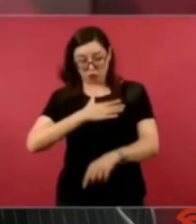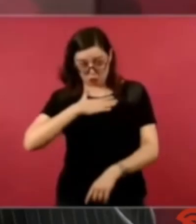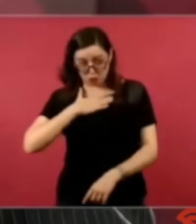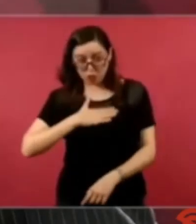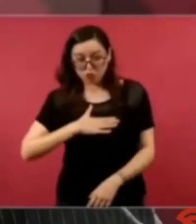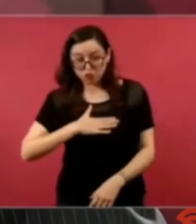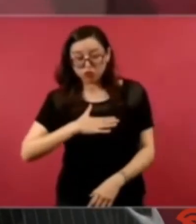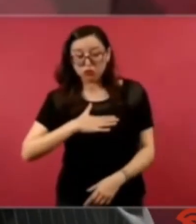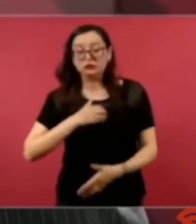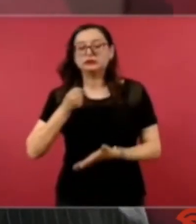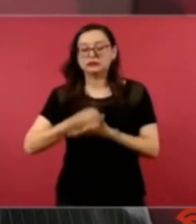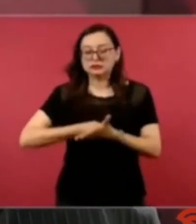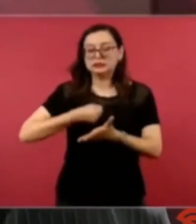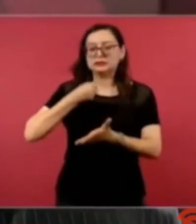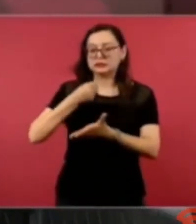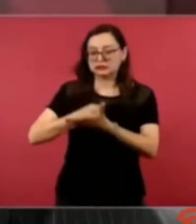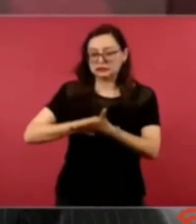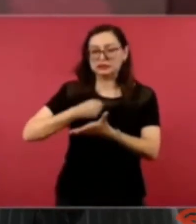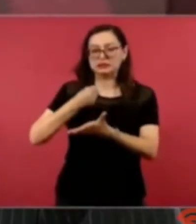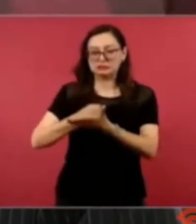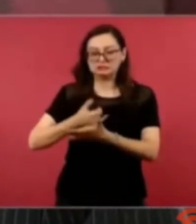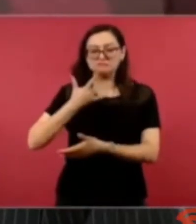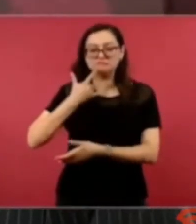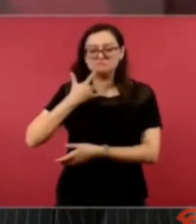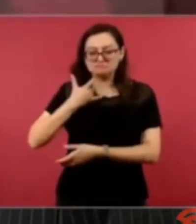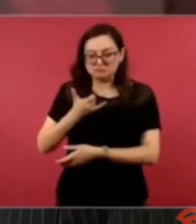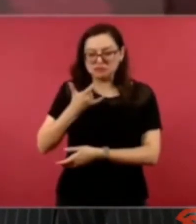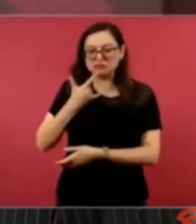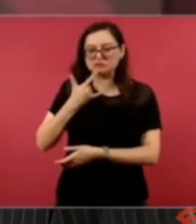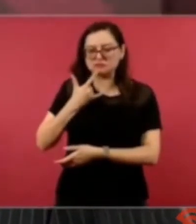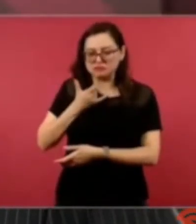justa que él no lo está haciendo